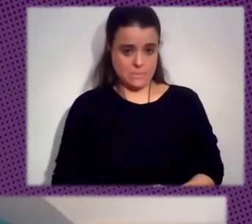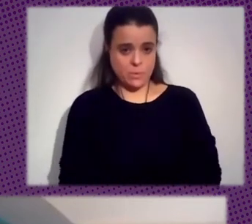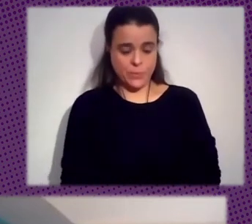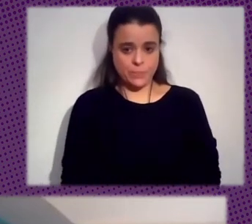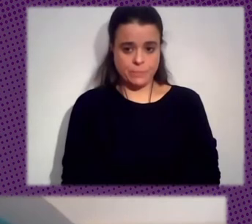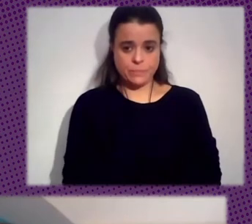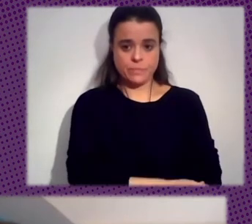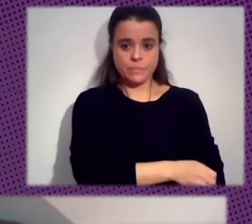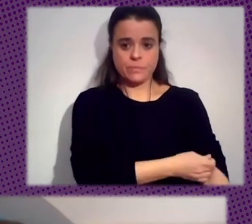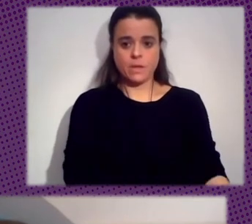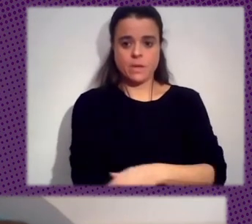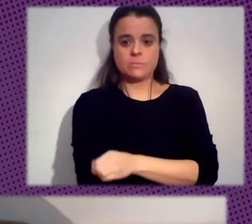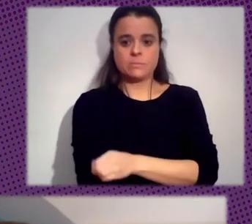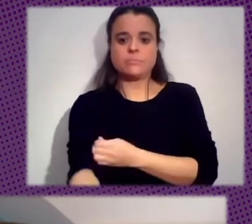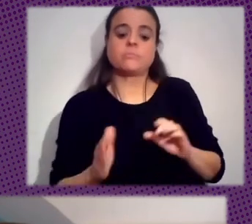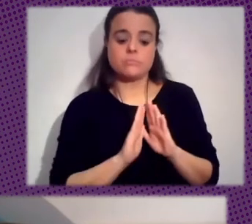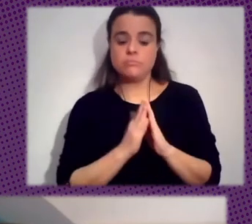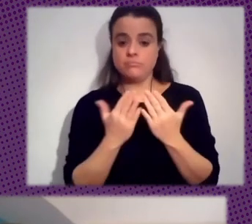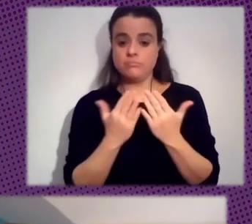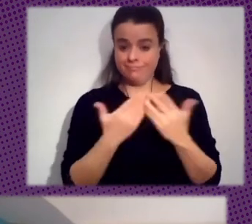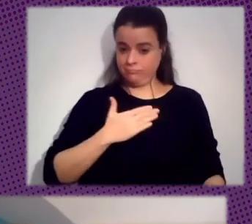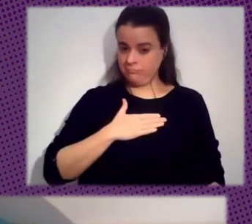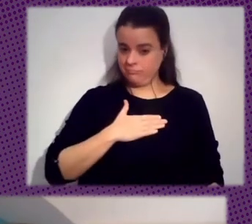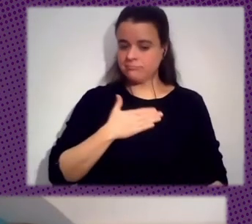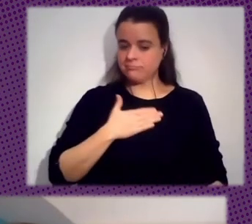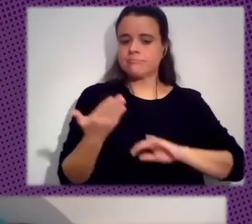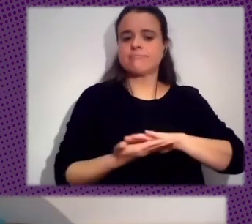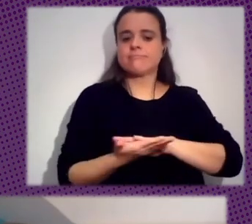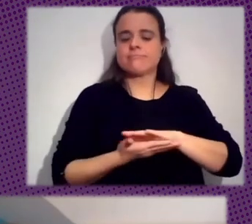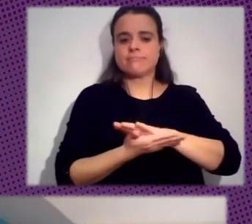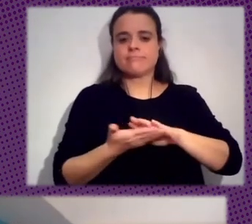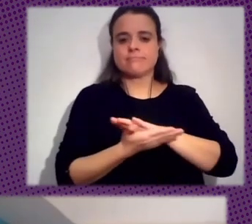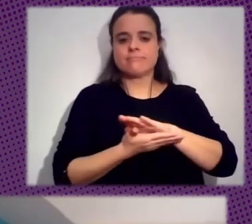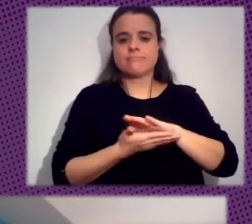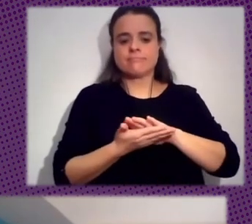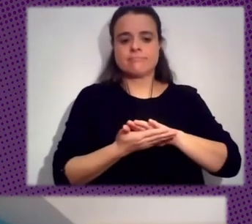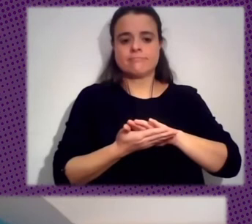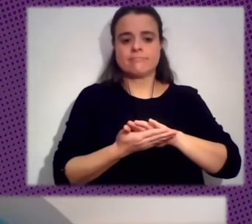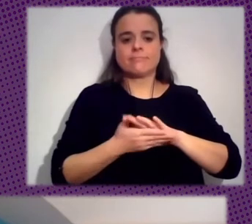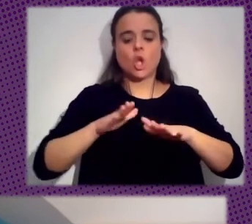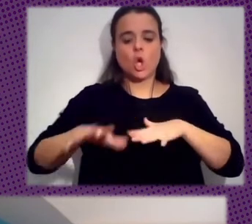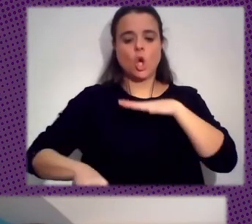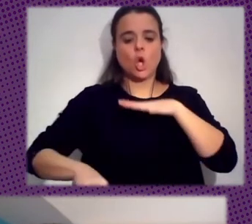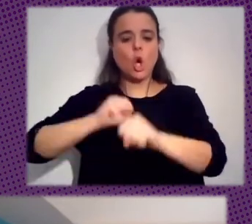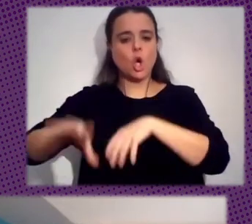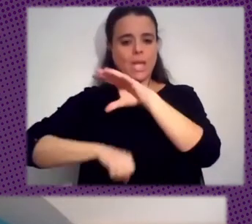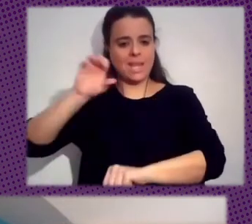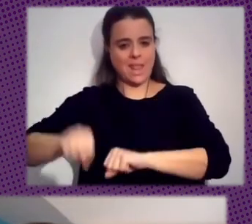En El Libro Nosotros Hablamos Específicamente De La Colonialidad De Las Relaciones De Datos